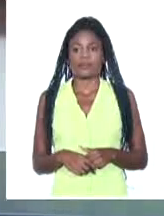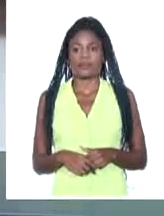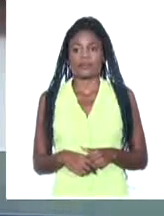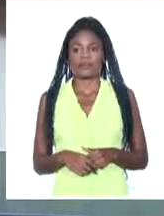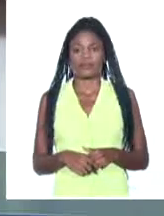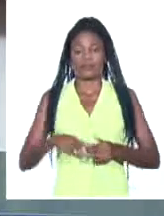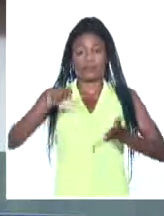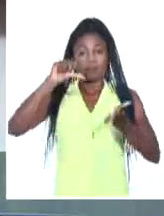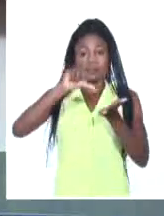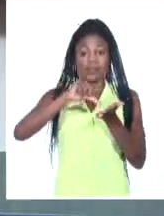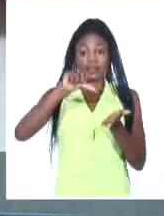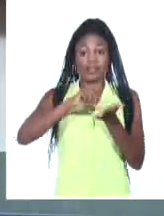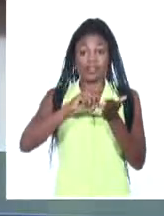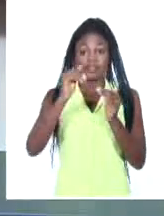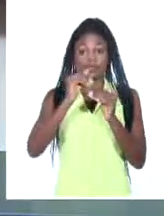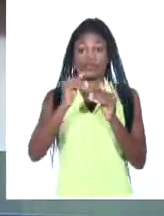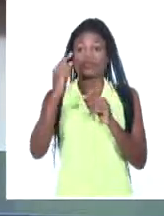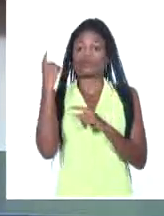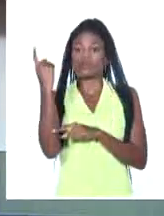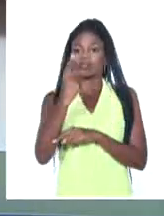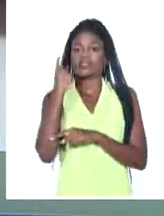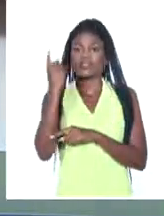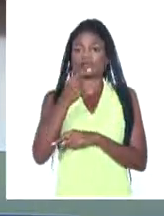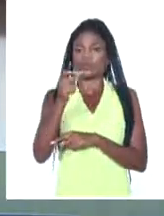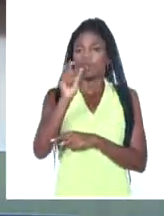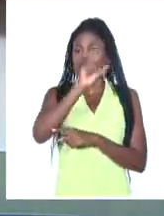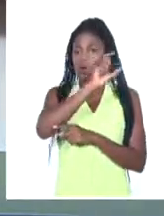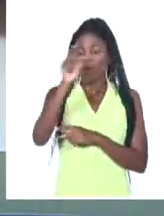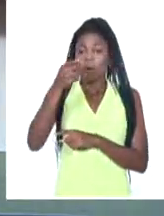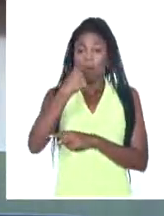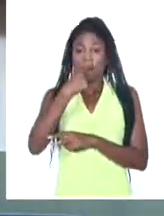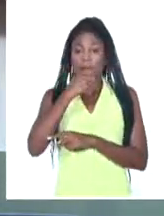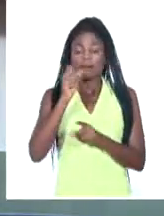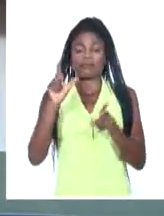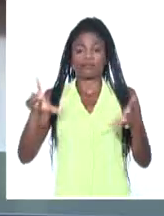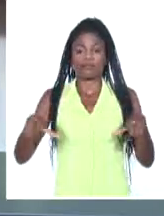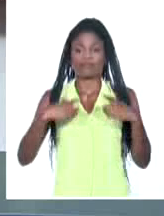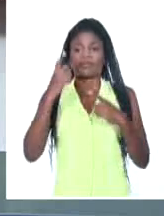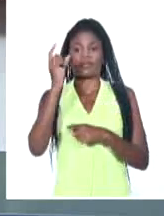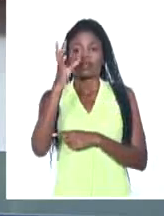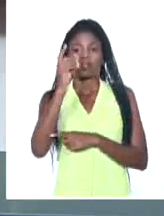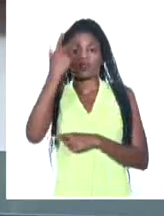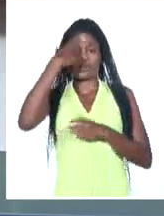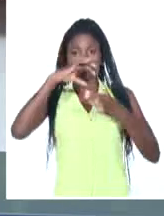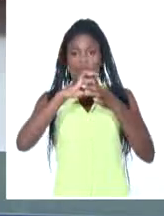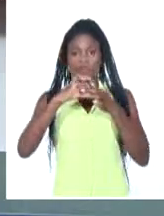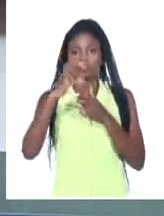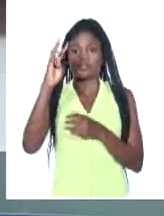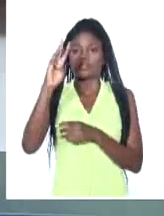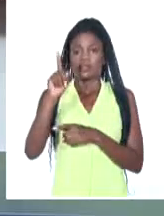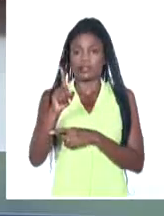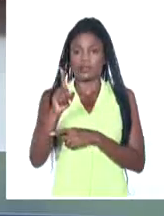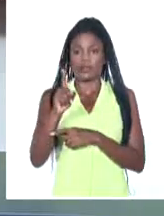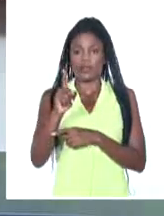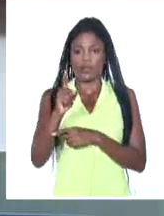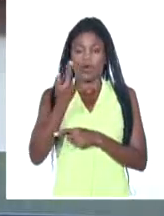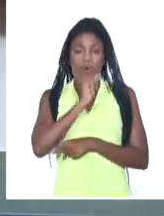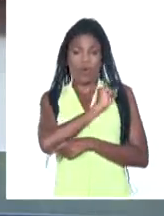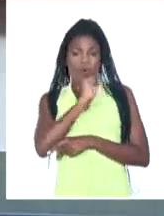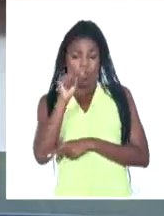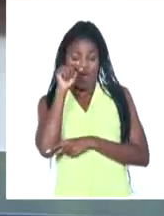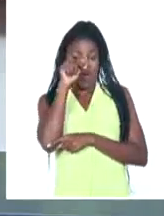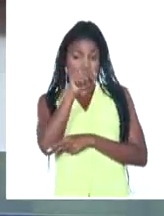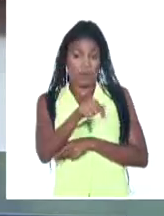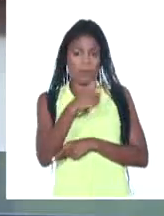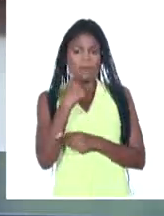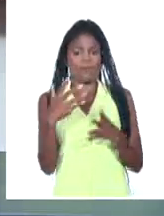El Centro Nacional de Biopreparados, BIOCEN por su sigla, celebró el 14 de agosto su aniversario 31 con logros científico-tecnológicos, los cuales lo